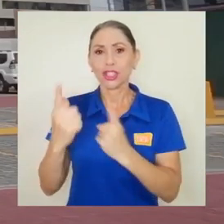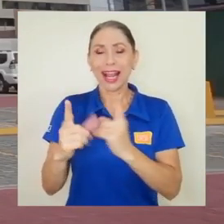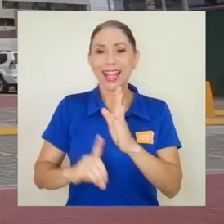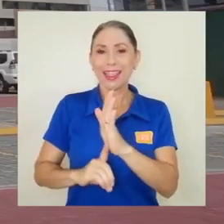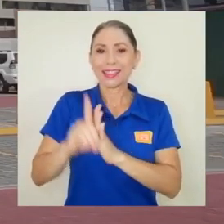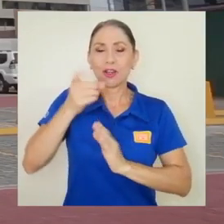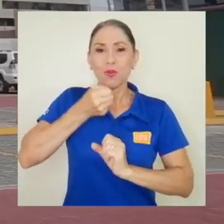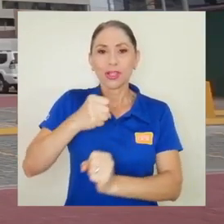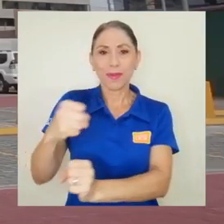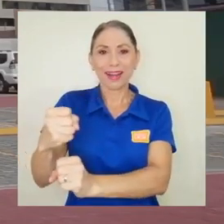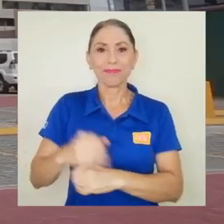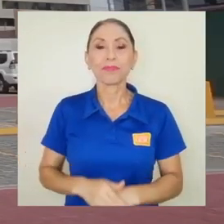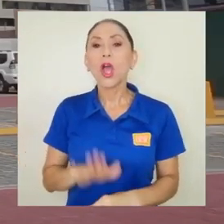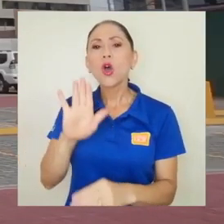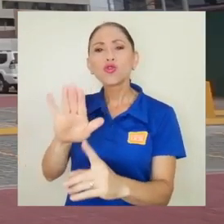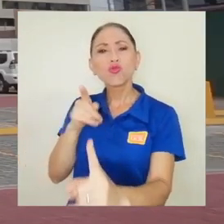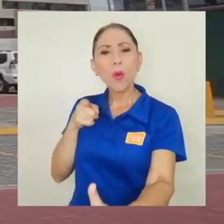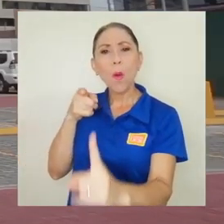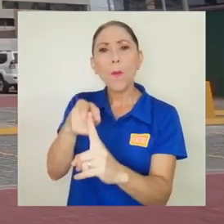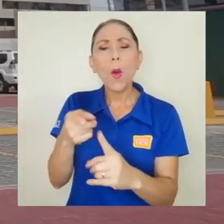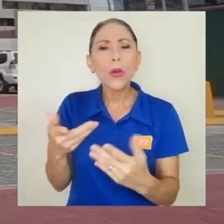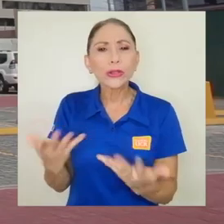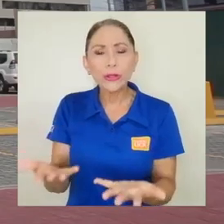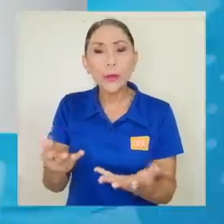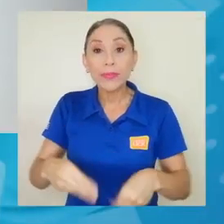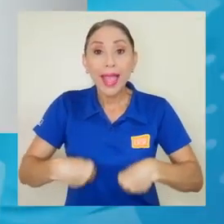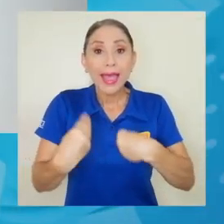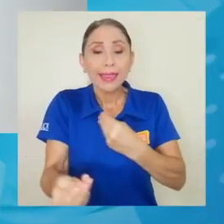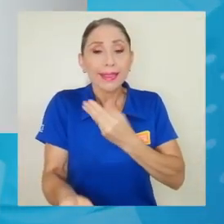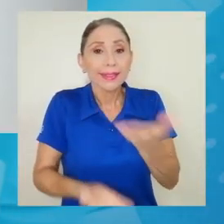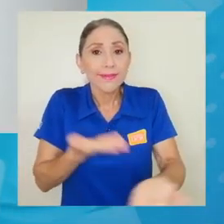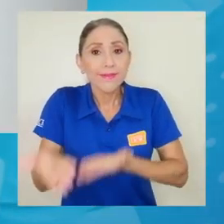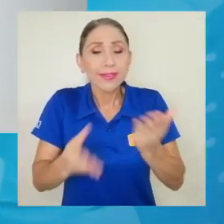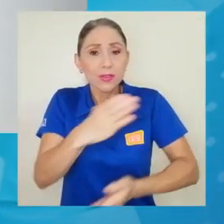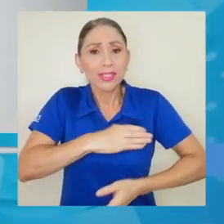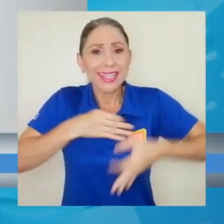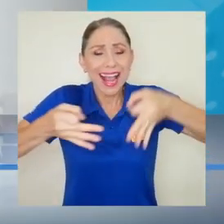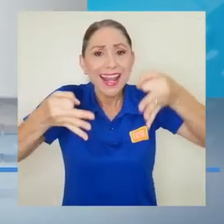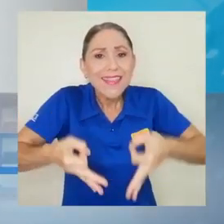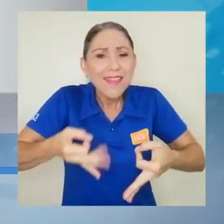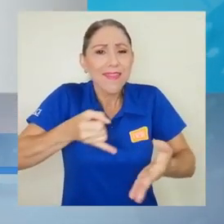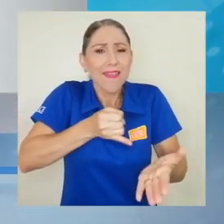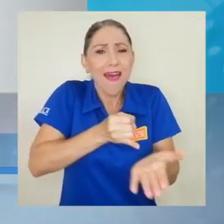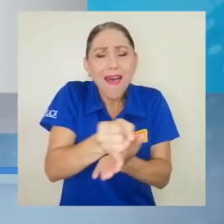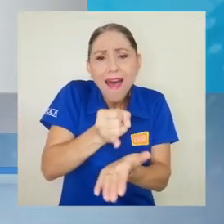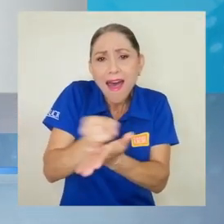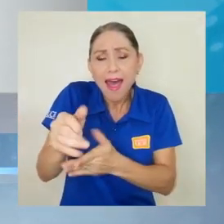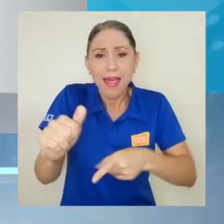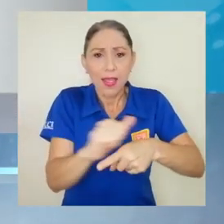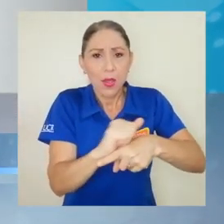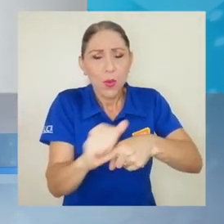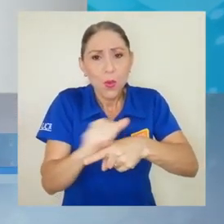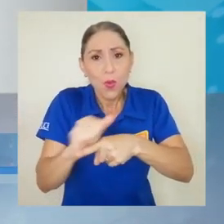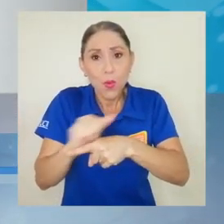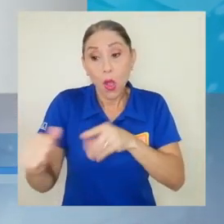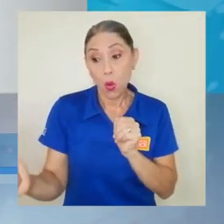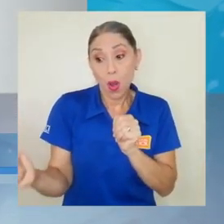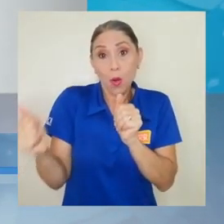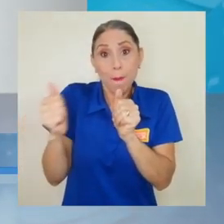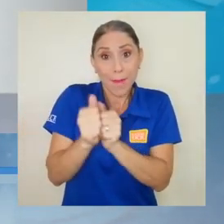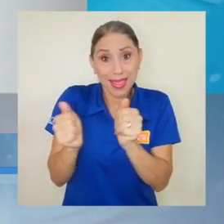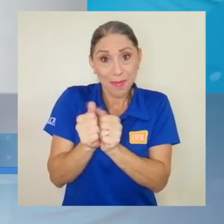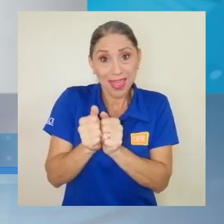municipal. Su propósito ha sido entregar servicios de calidad, ya sea investigación, capacitación o